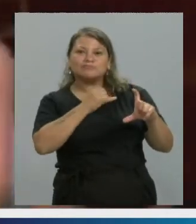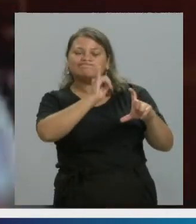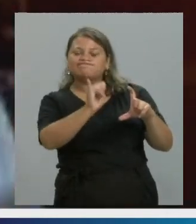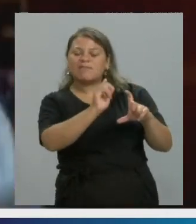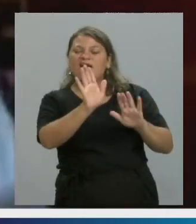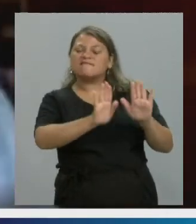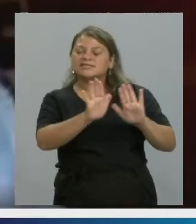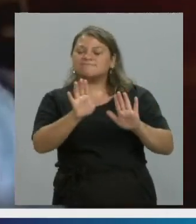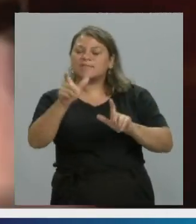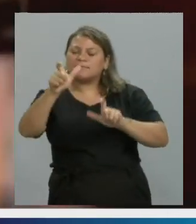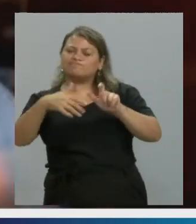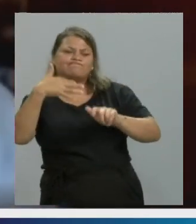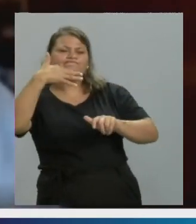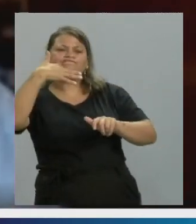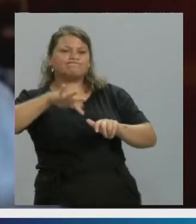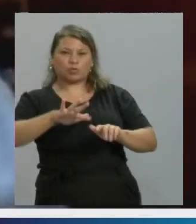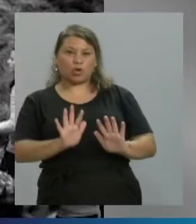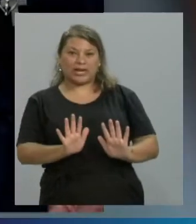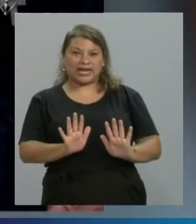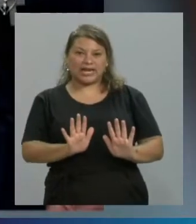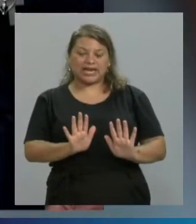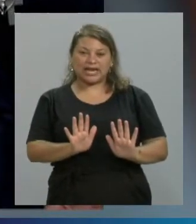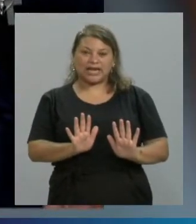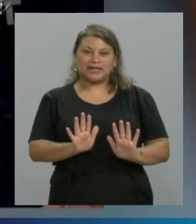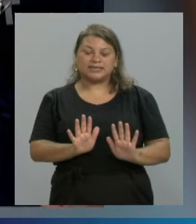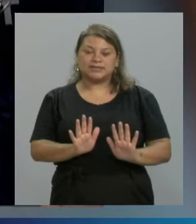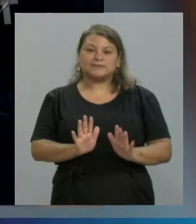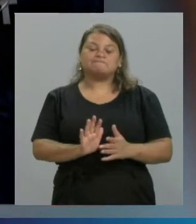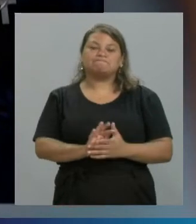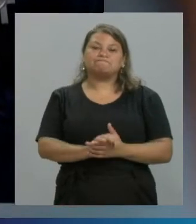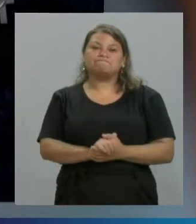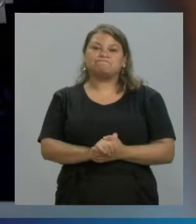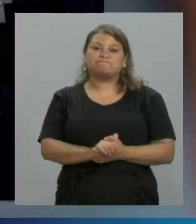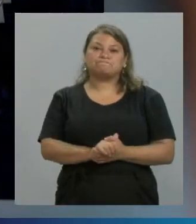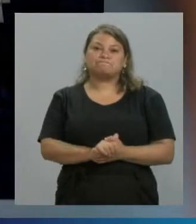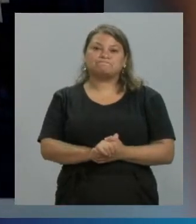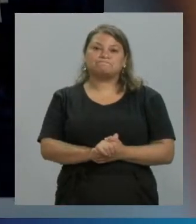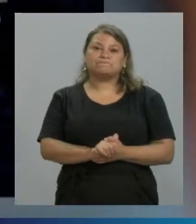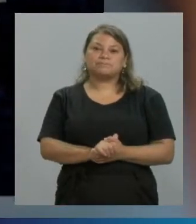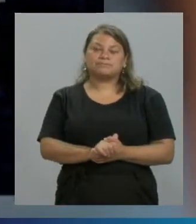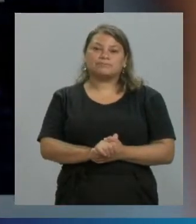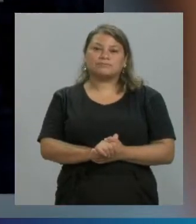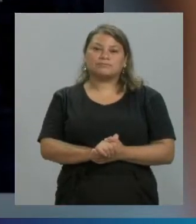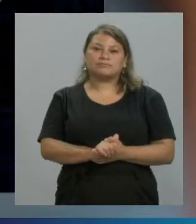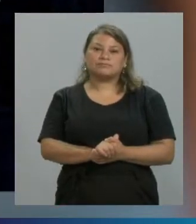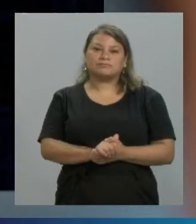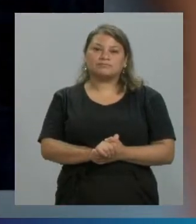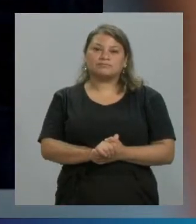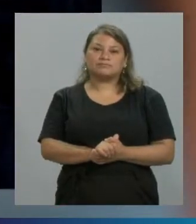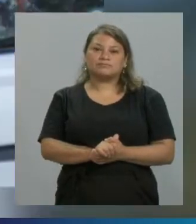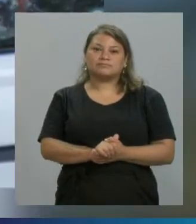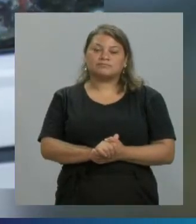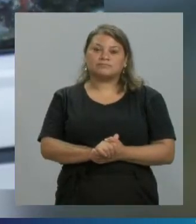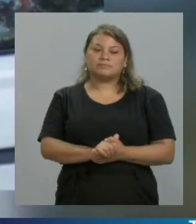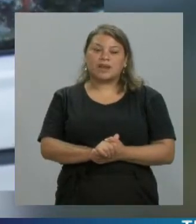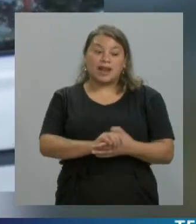periodística remite al hecho, también la manera que uno